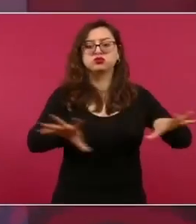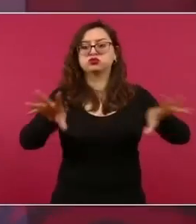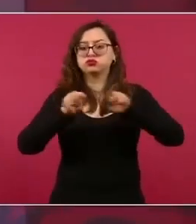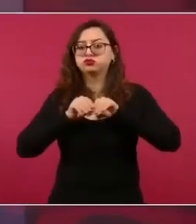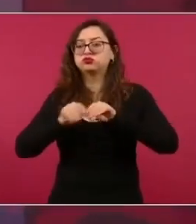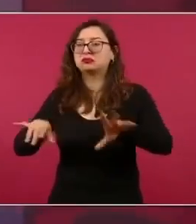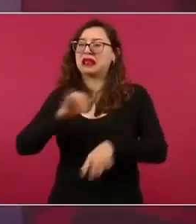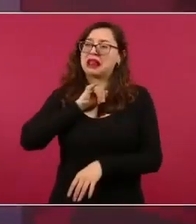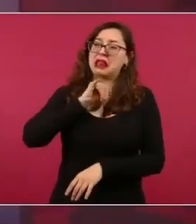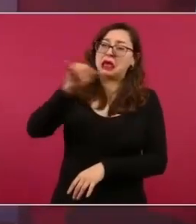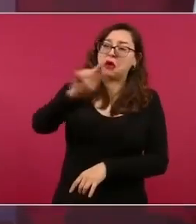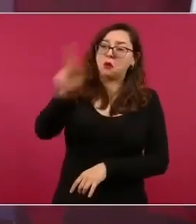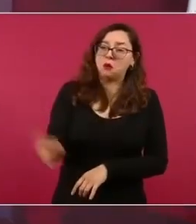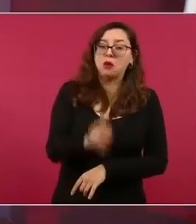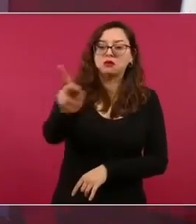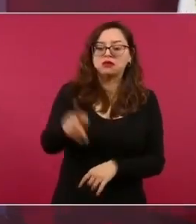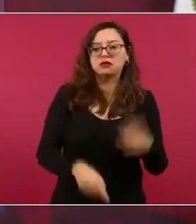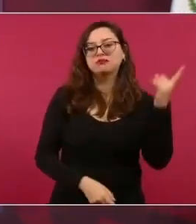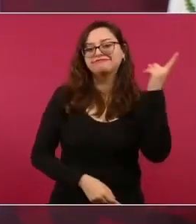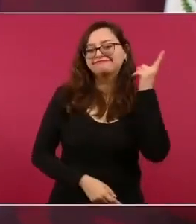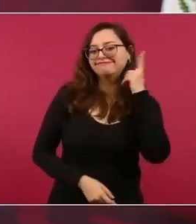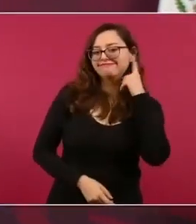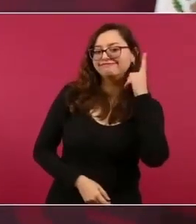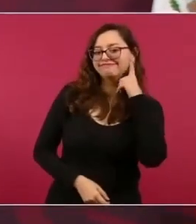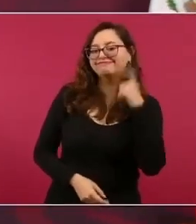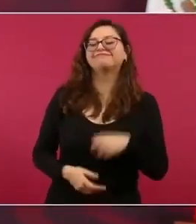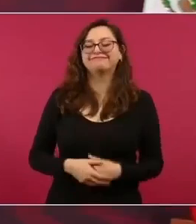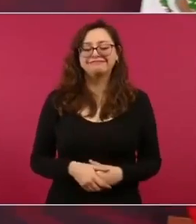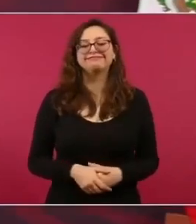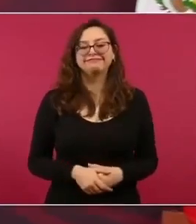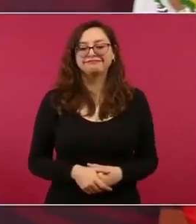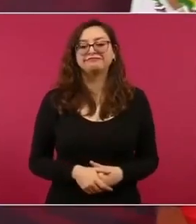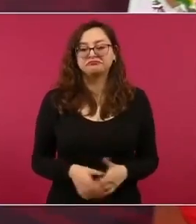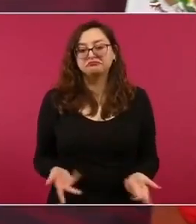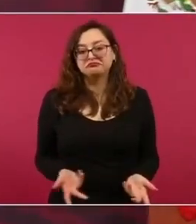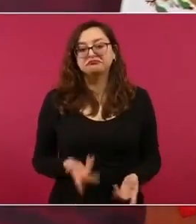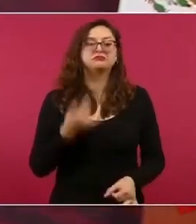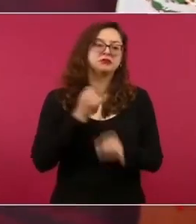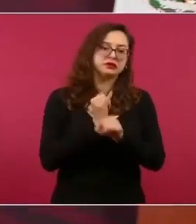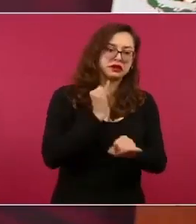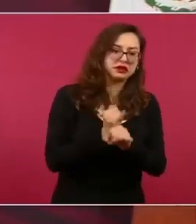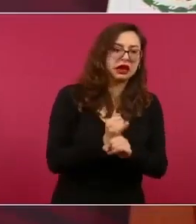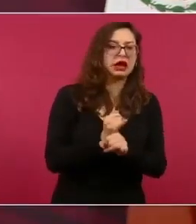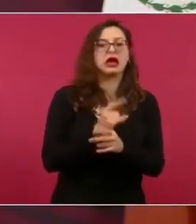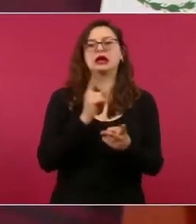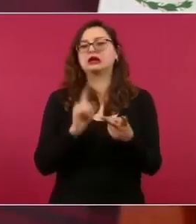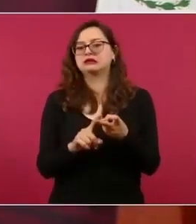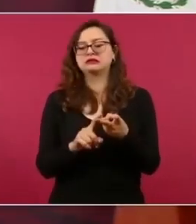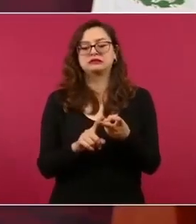pueblo del país por las redes por